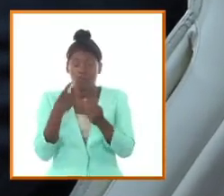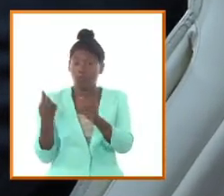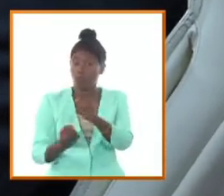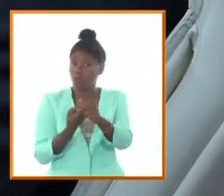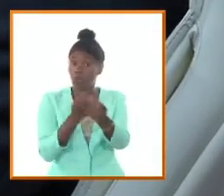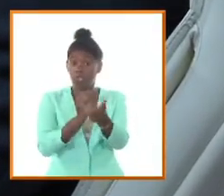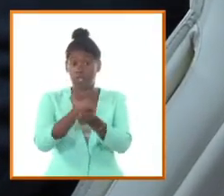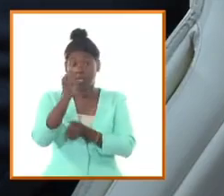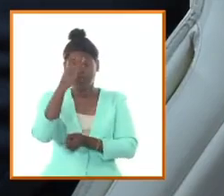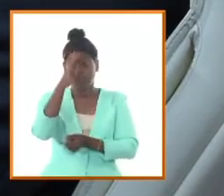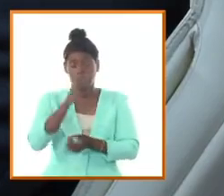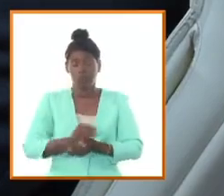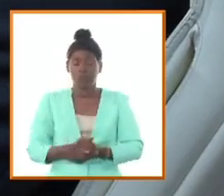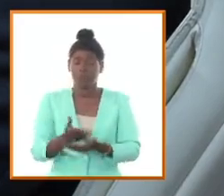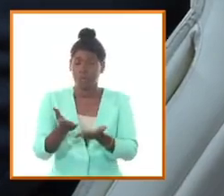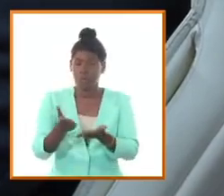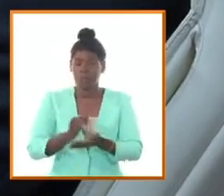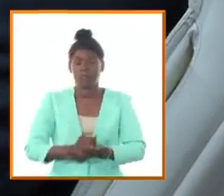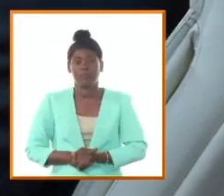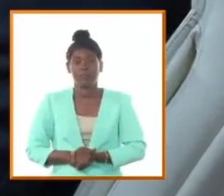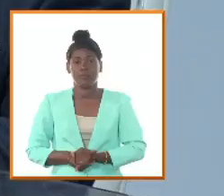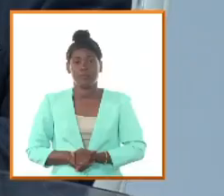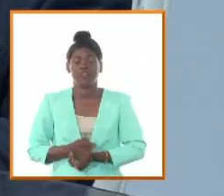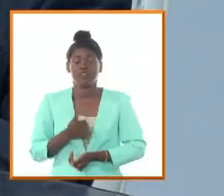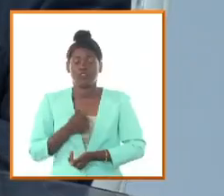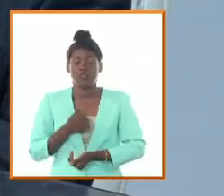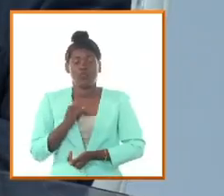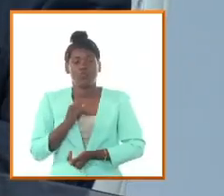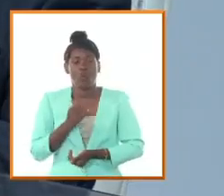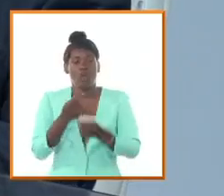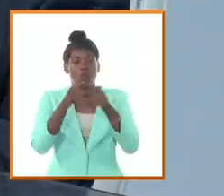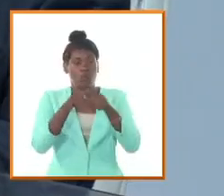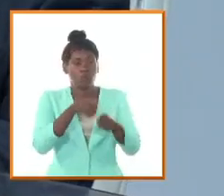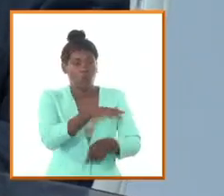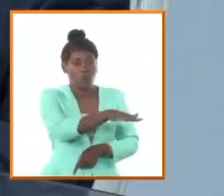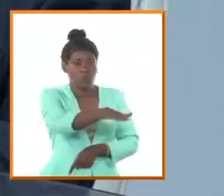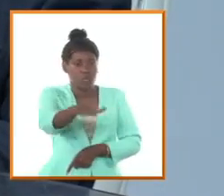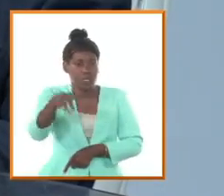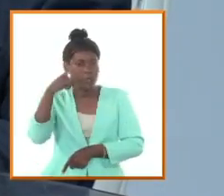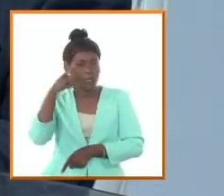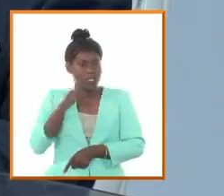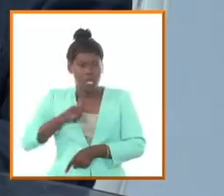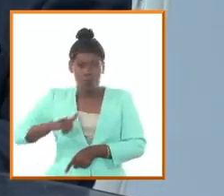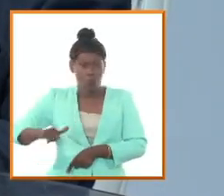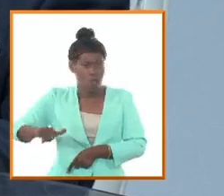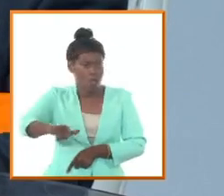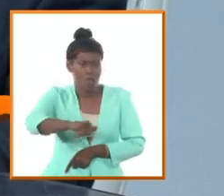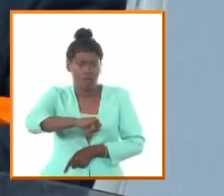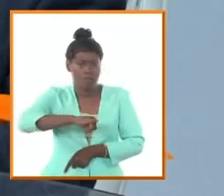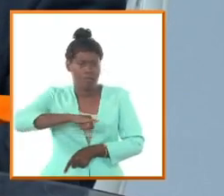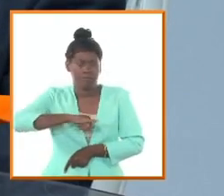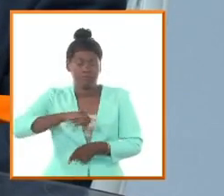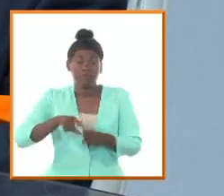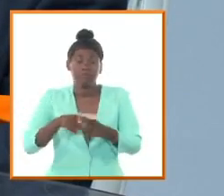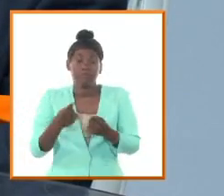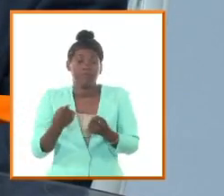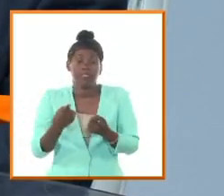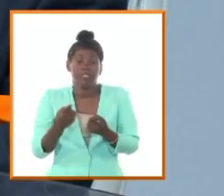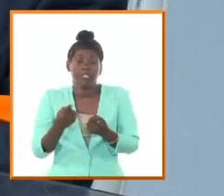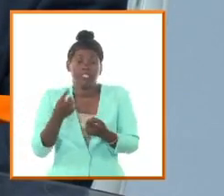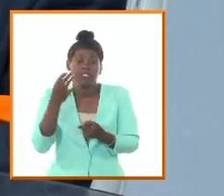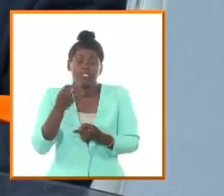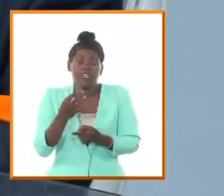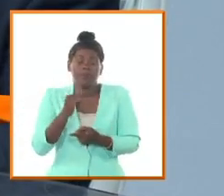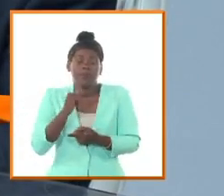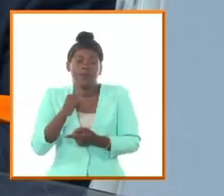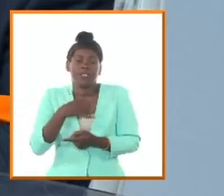sumo a la evocación de la figura de Hilda Centro porque Hilda tenía entre sus planes que la muerte le